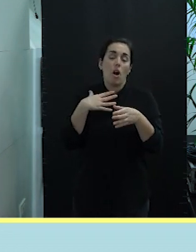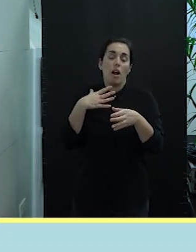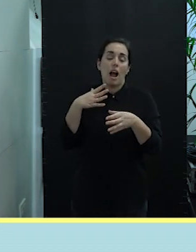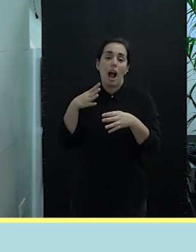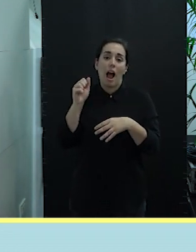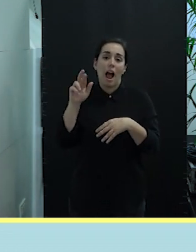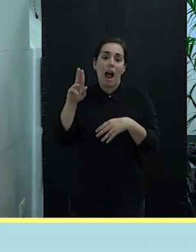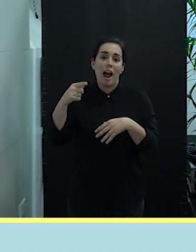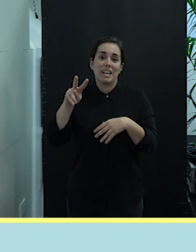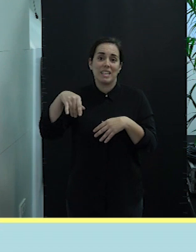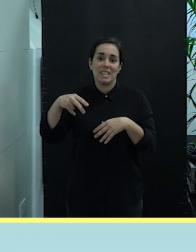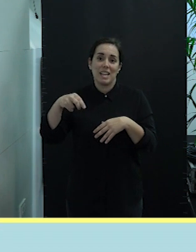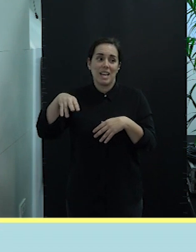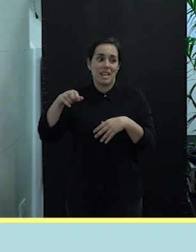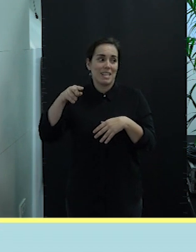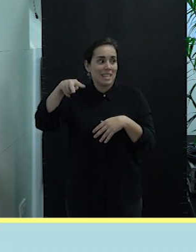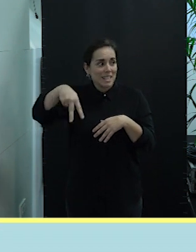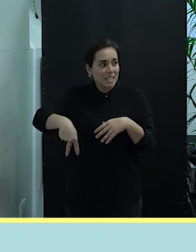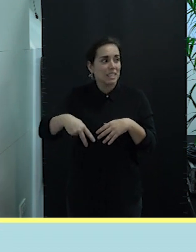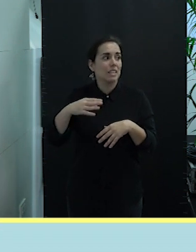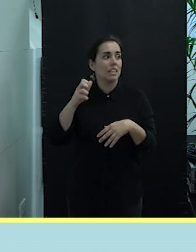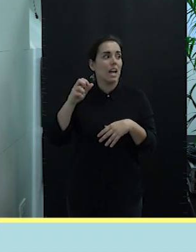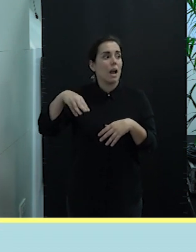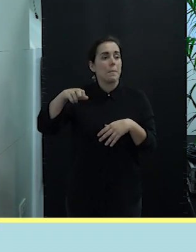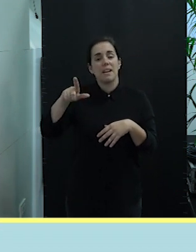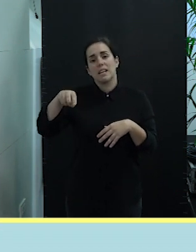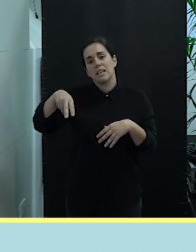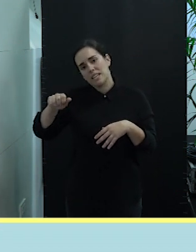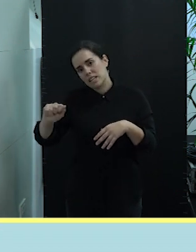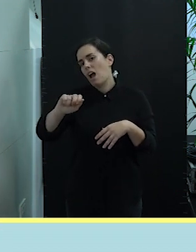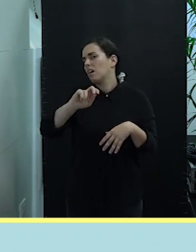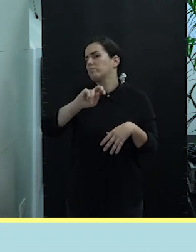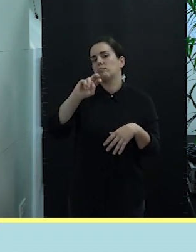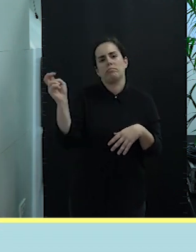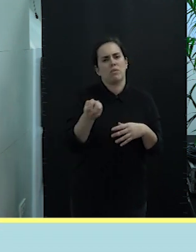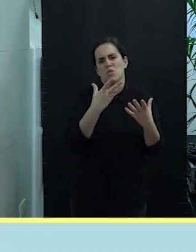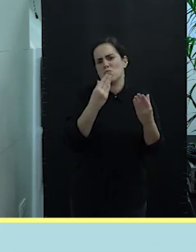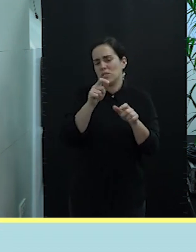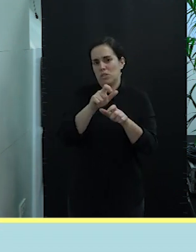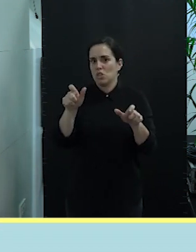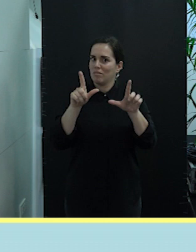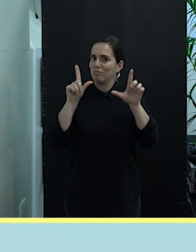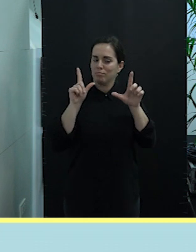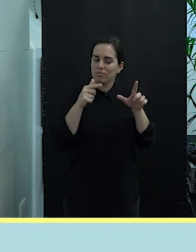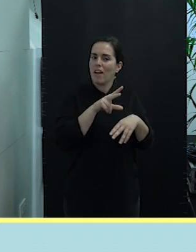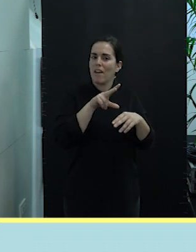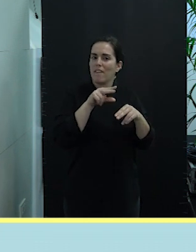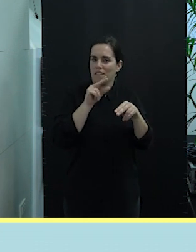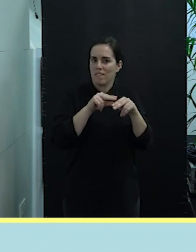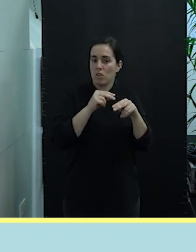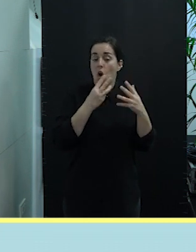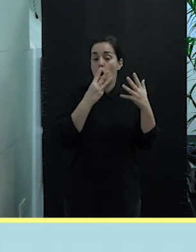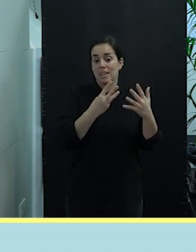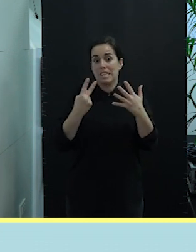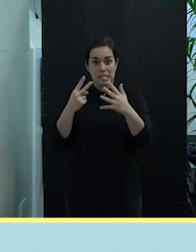Carmelina, y como muchos, muchos autores de estos vídeos. Esos 87 vídeos, pueden